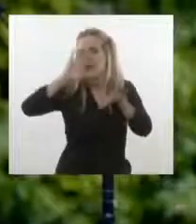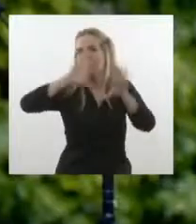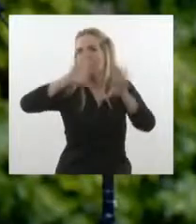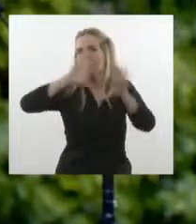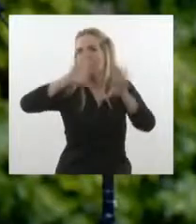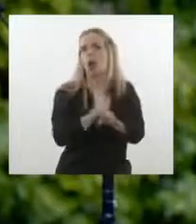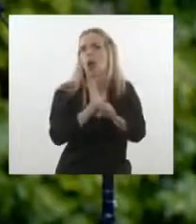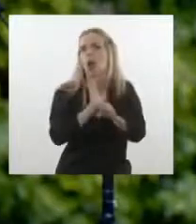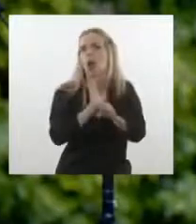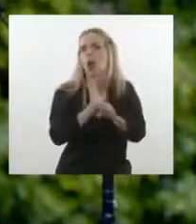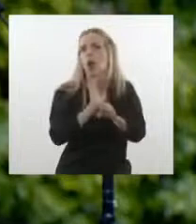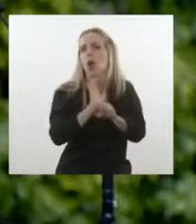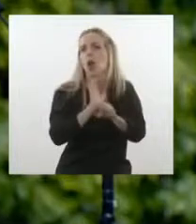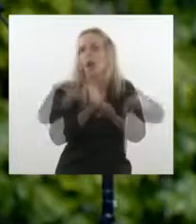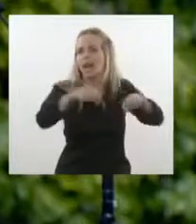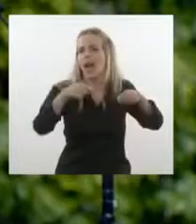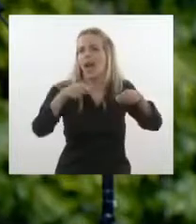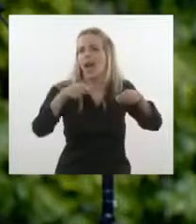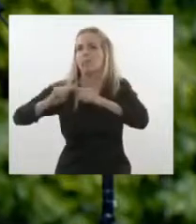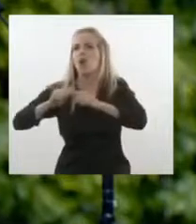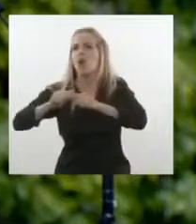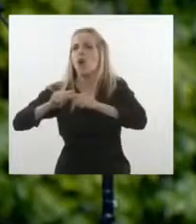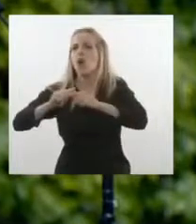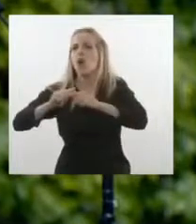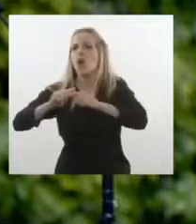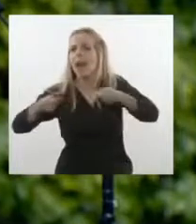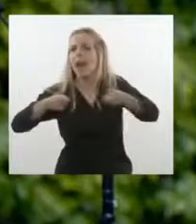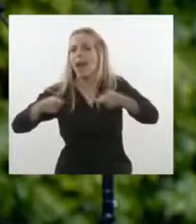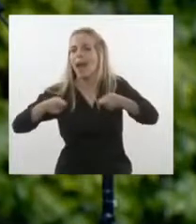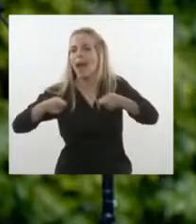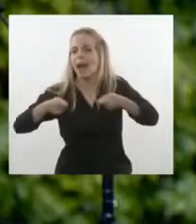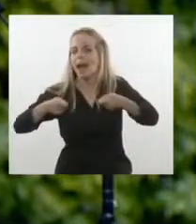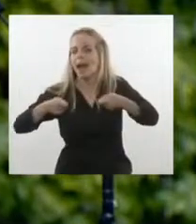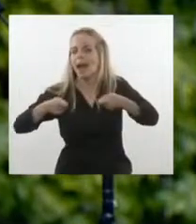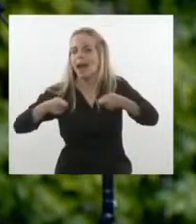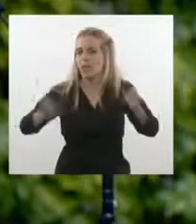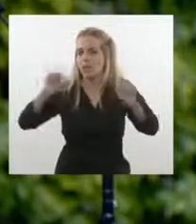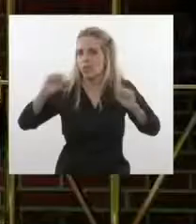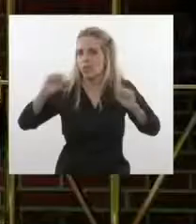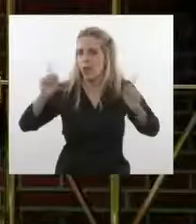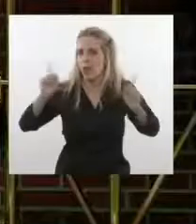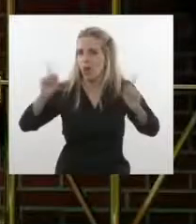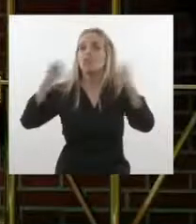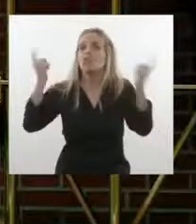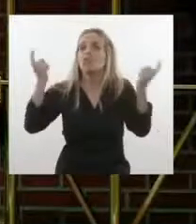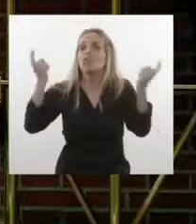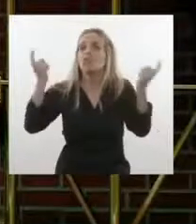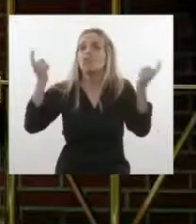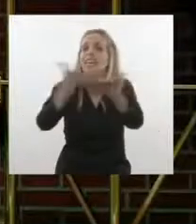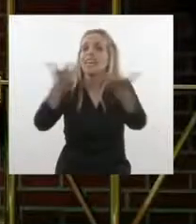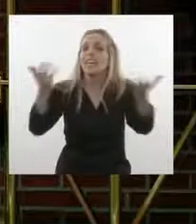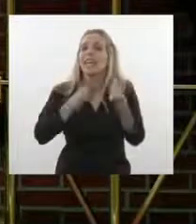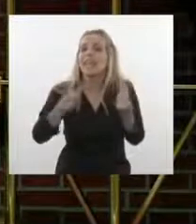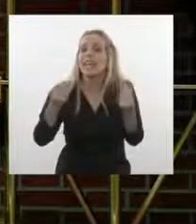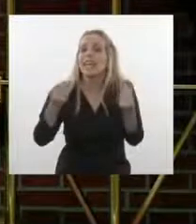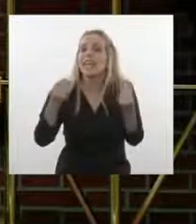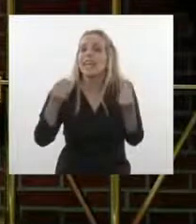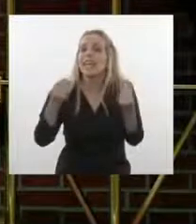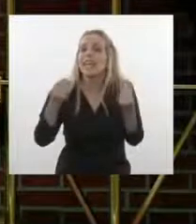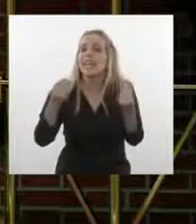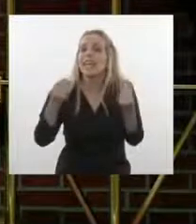instrumento partidista para erosionar la acción de los gobiernos. Al contrario, la sociedad lo que quiere es la unión de todos los actores, sean